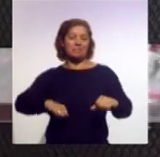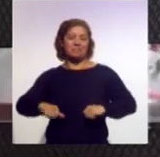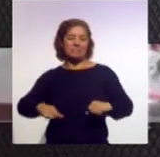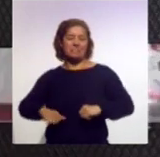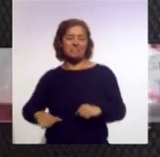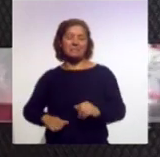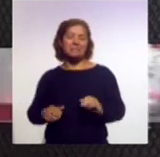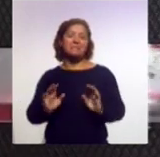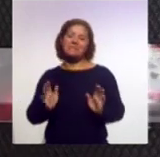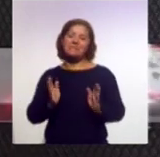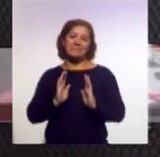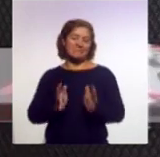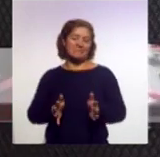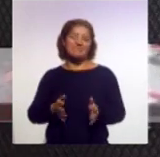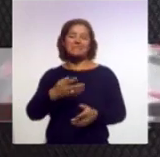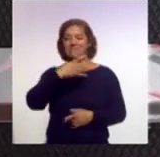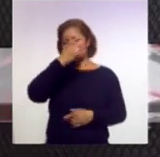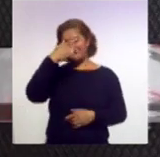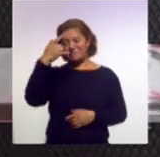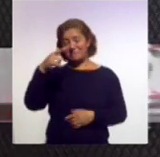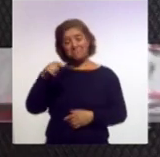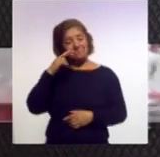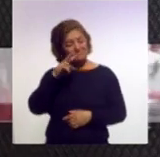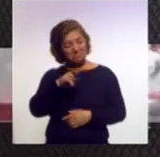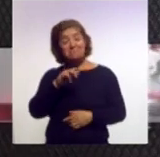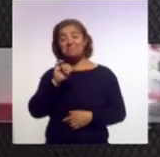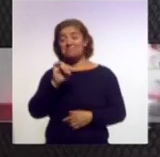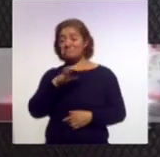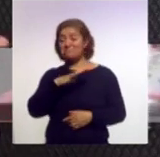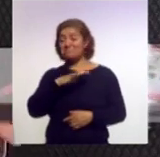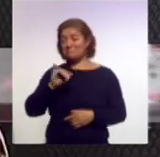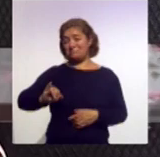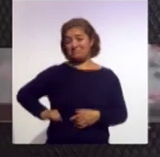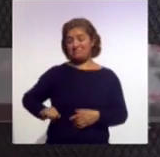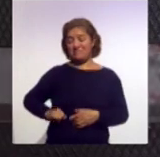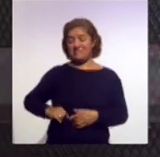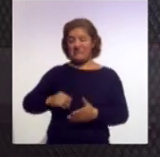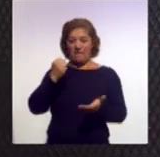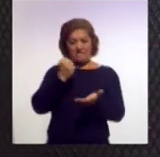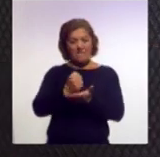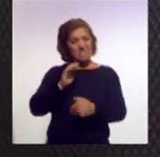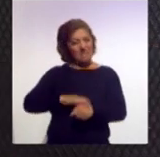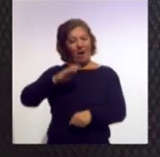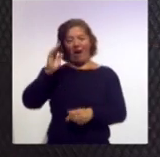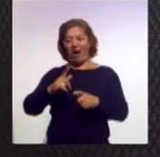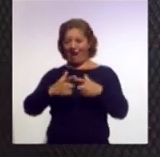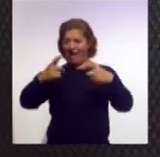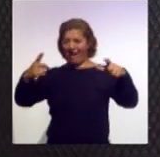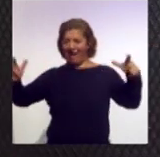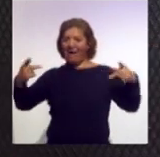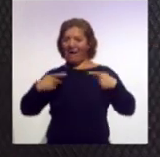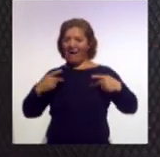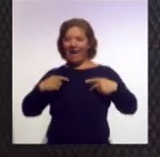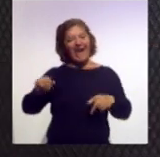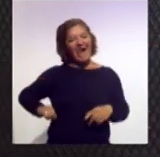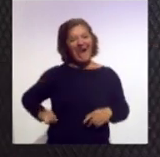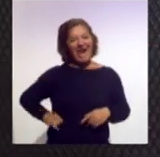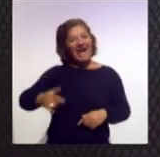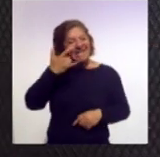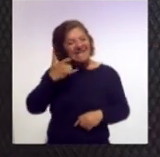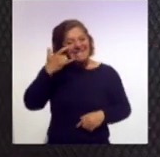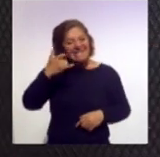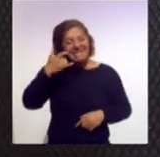finalmente el Carnaval está teniendo un interés marcado en el crecimiento del conocer